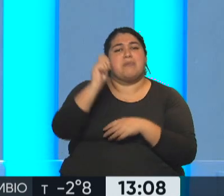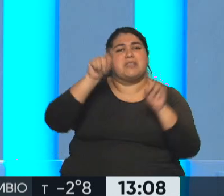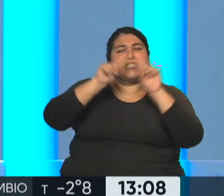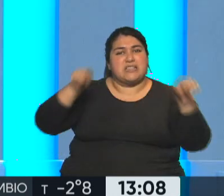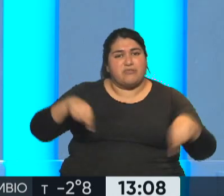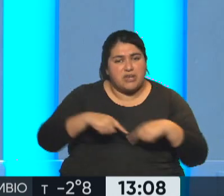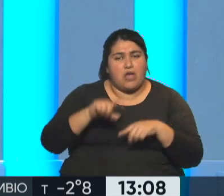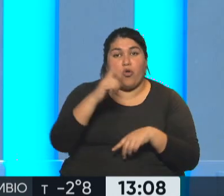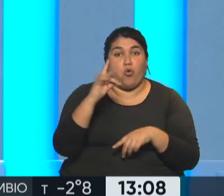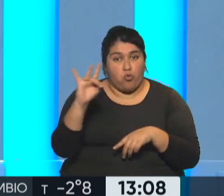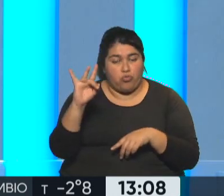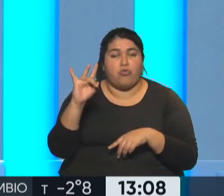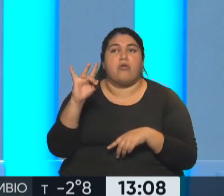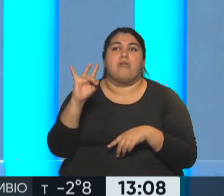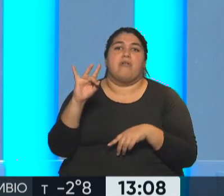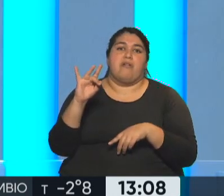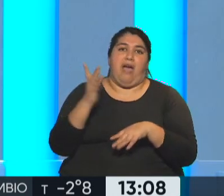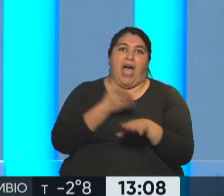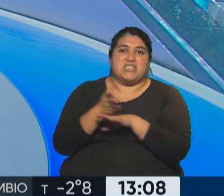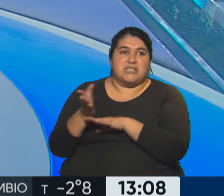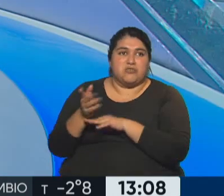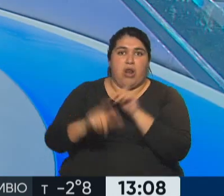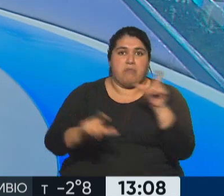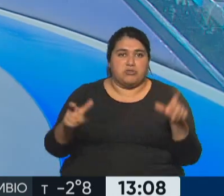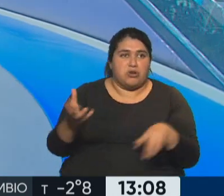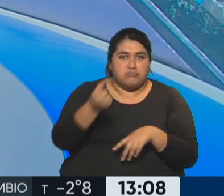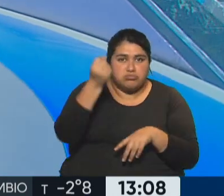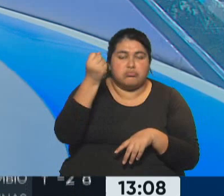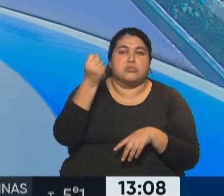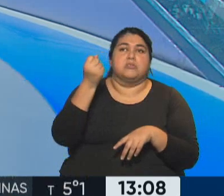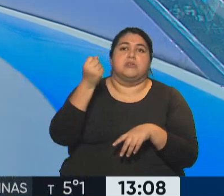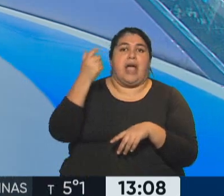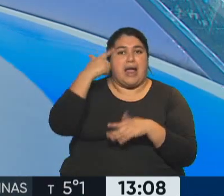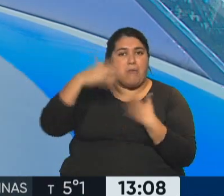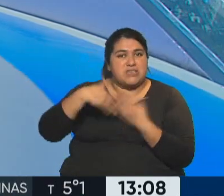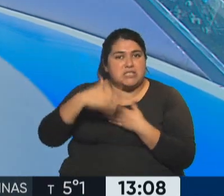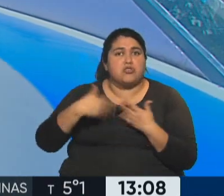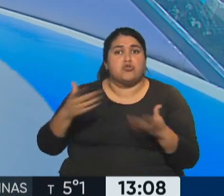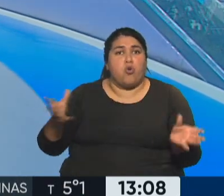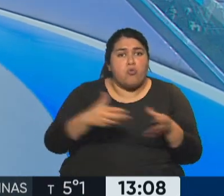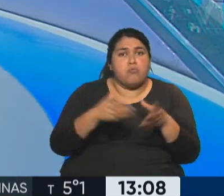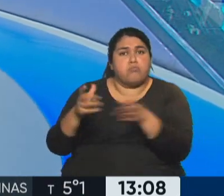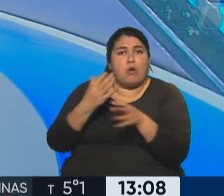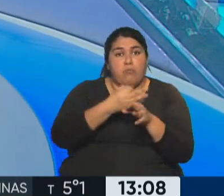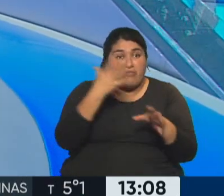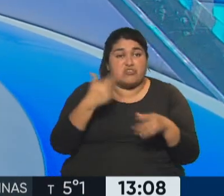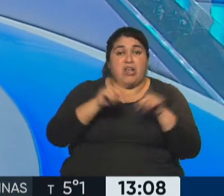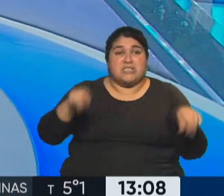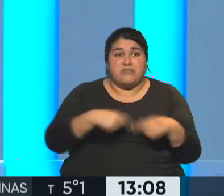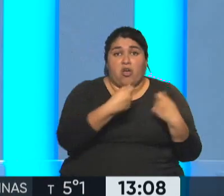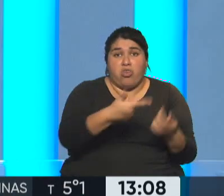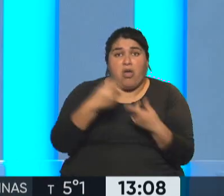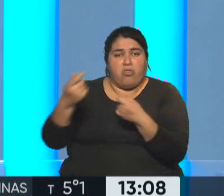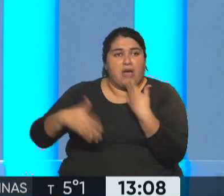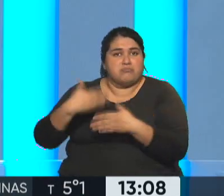de discapacidad, facilitando el acceso a las personas, mejorando la capacitación de las juntas que emiten esos certificados. Y, por